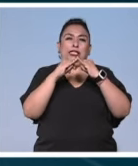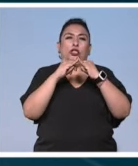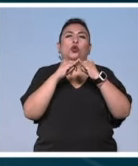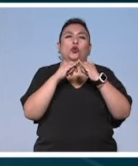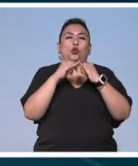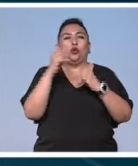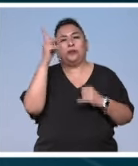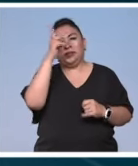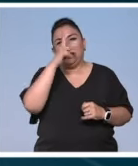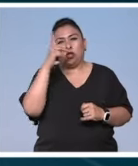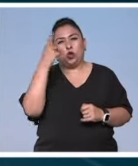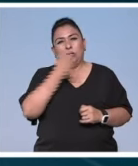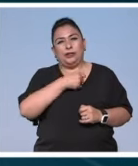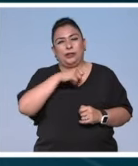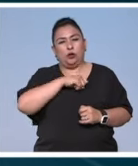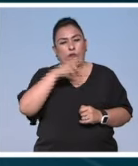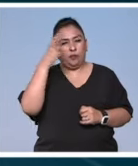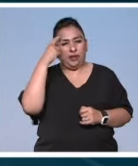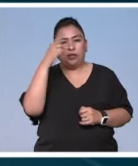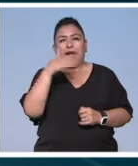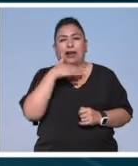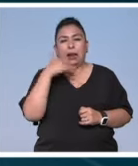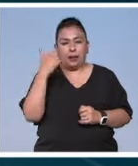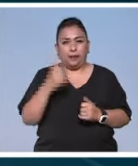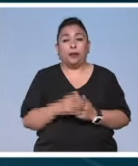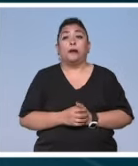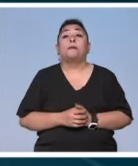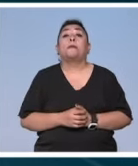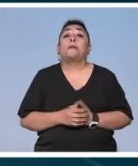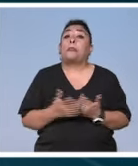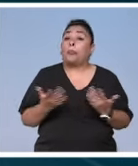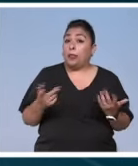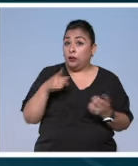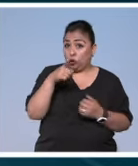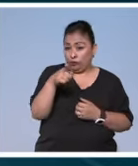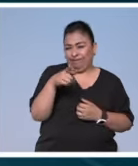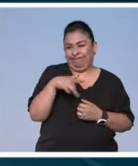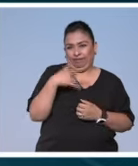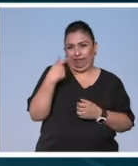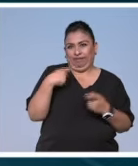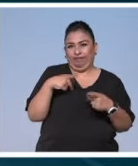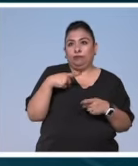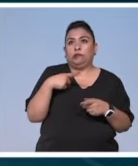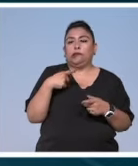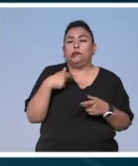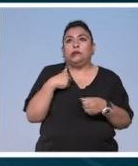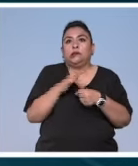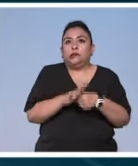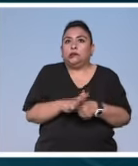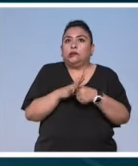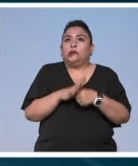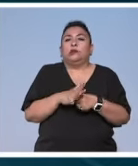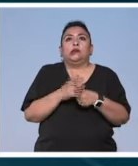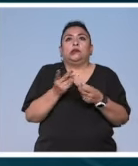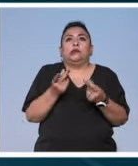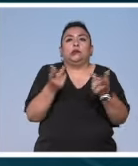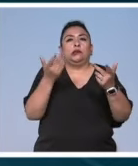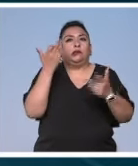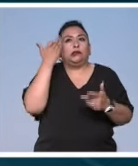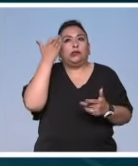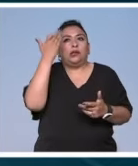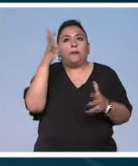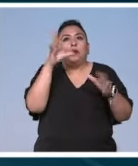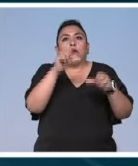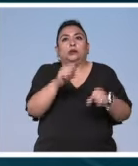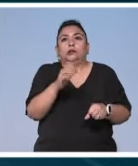Psicología y Salud Mental de Friburgo Alemania así que si eres de esas personas que viven estresadas porque parece que el tiempo nunca